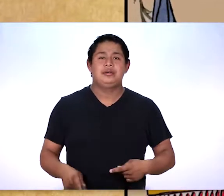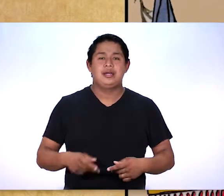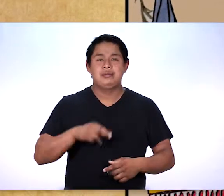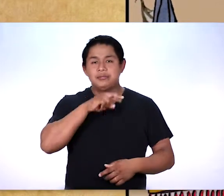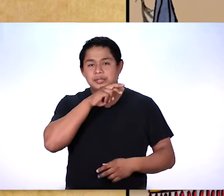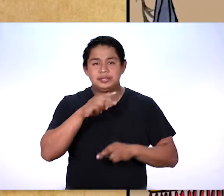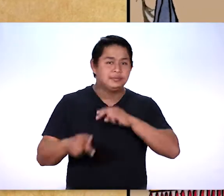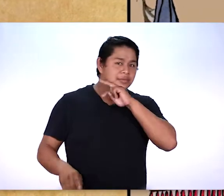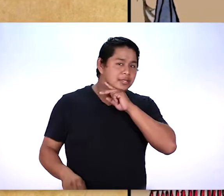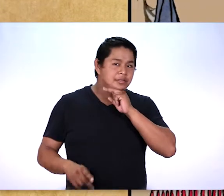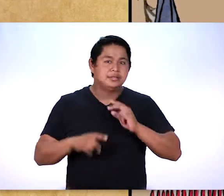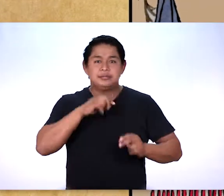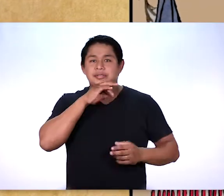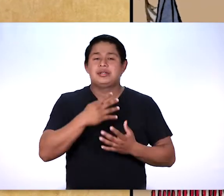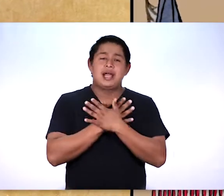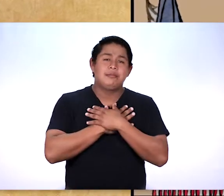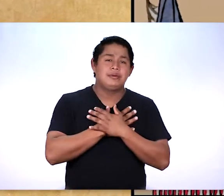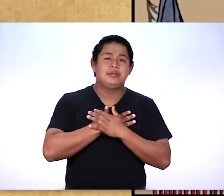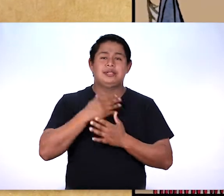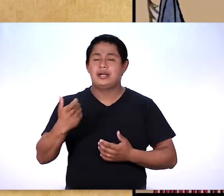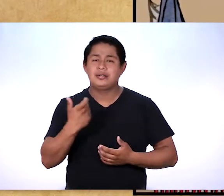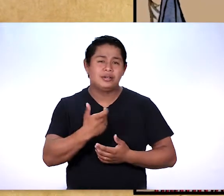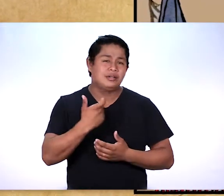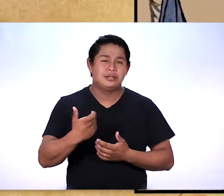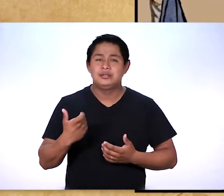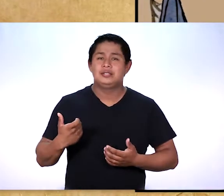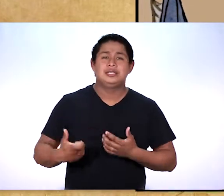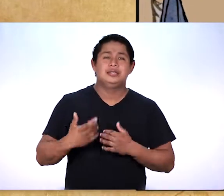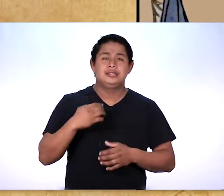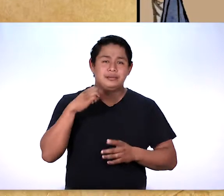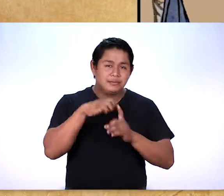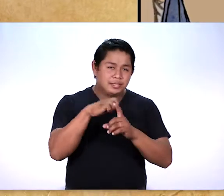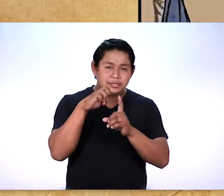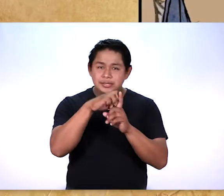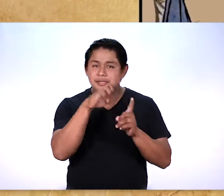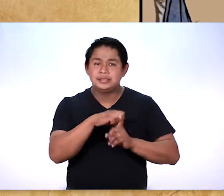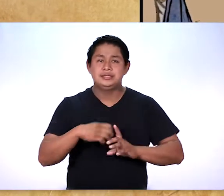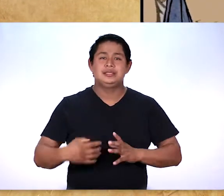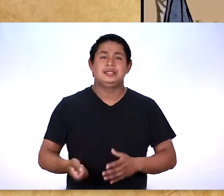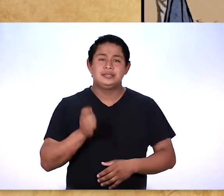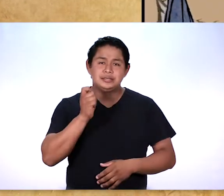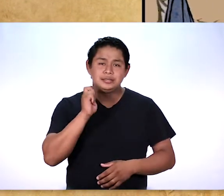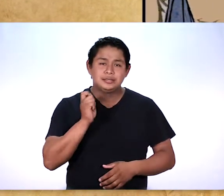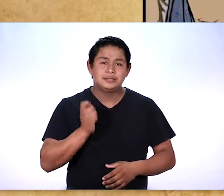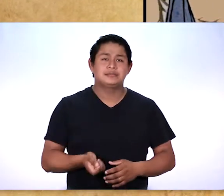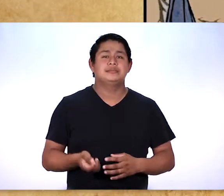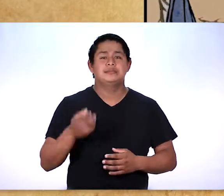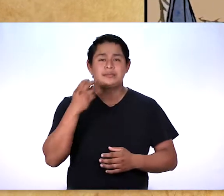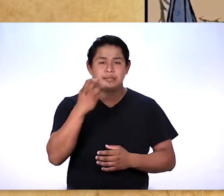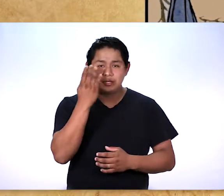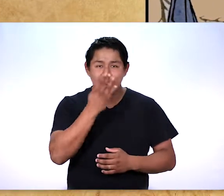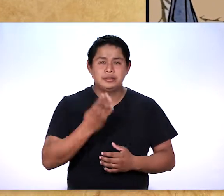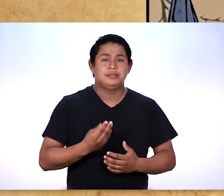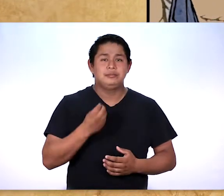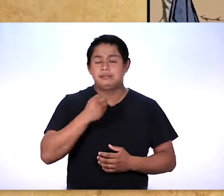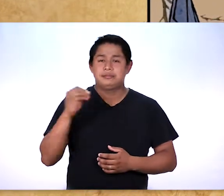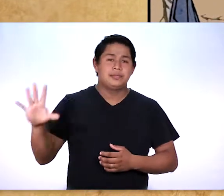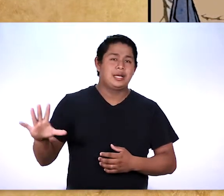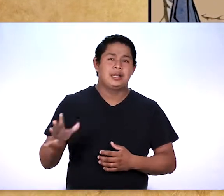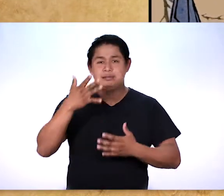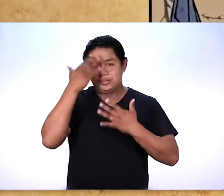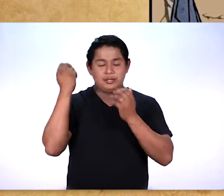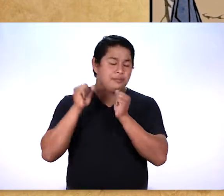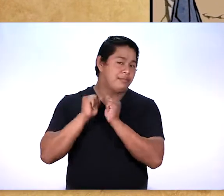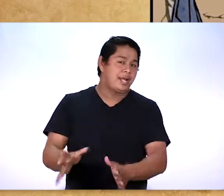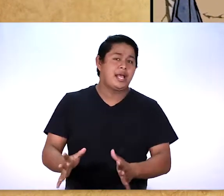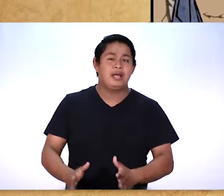pero los negocios de esta vida les preocupan demasiado. Y el amor por las riquezas los engaña. Todo esto